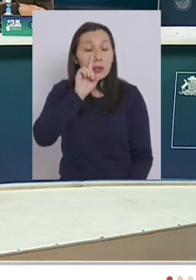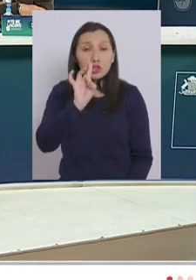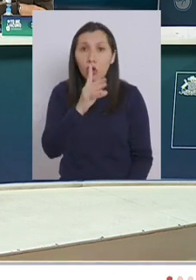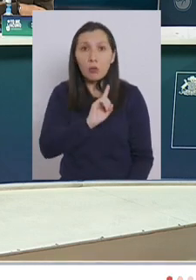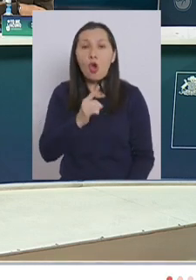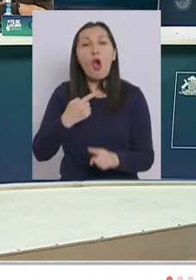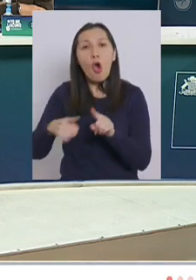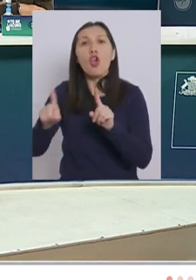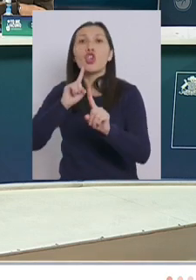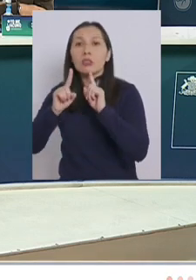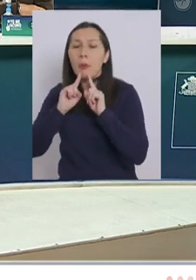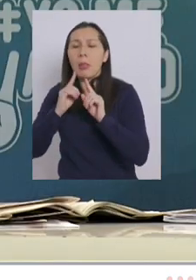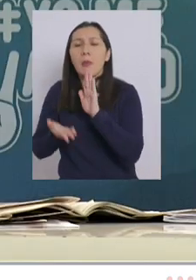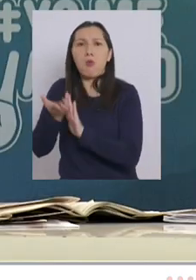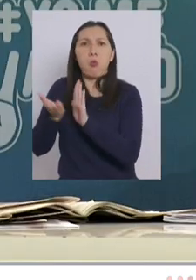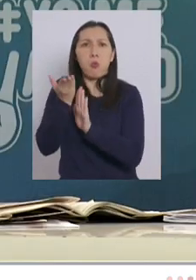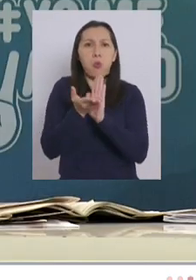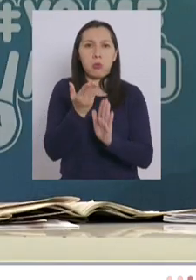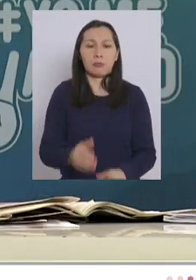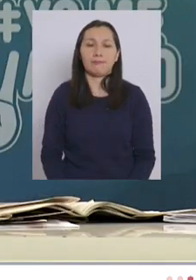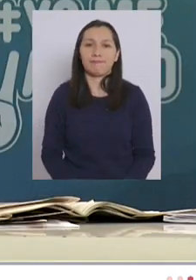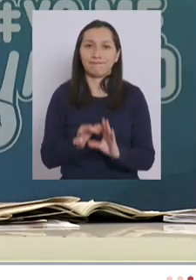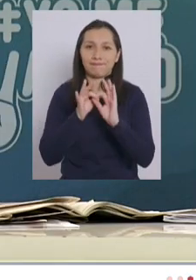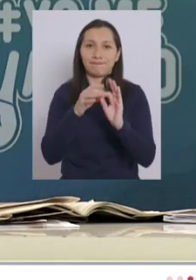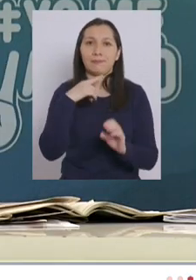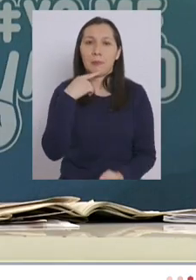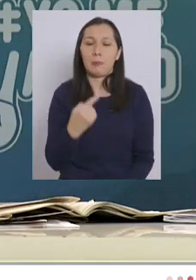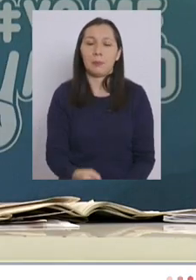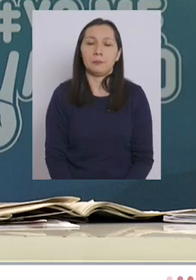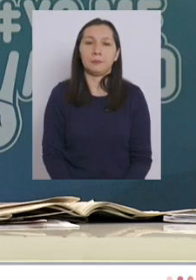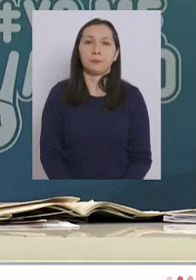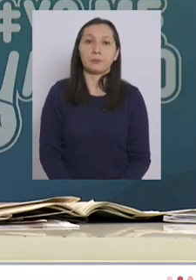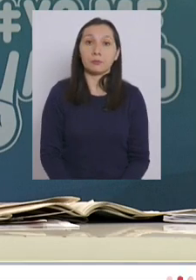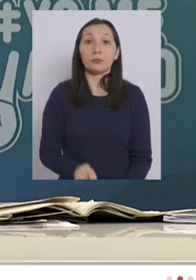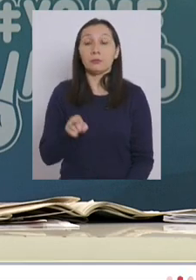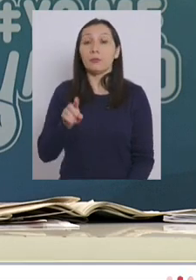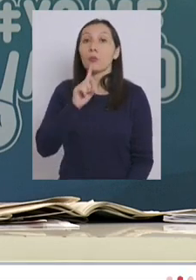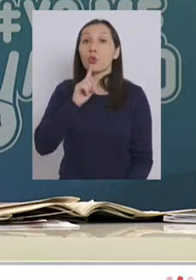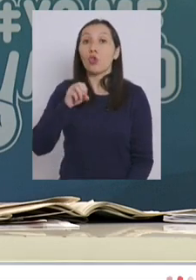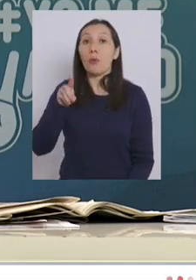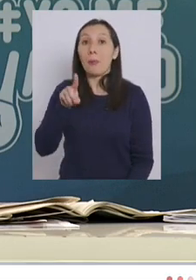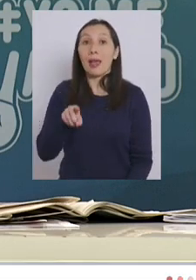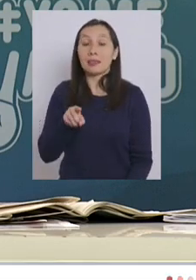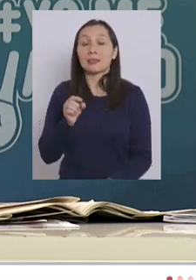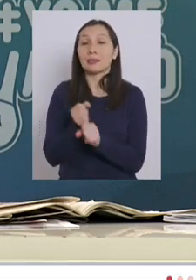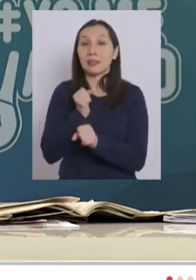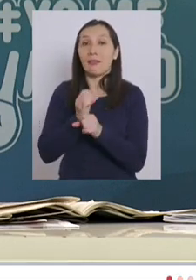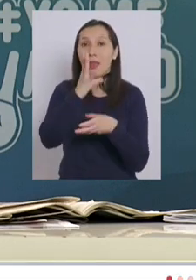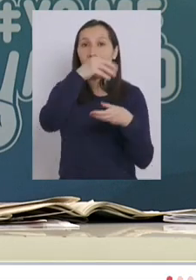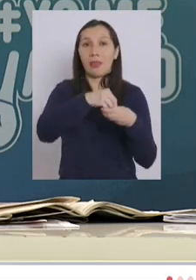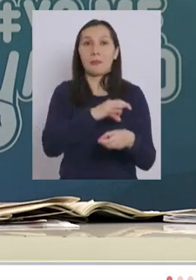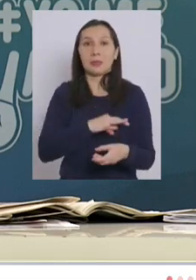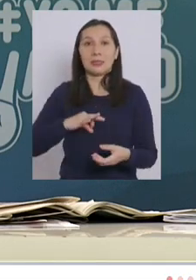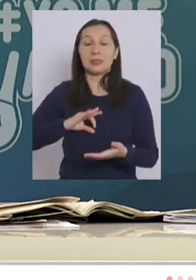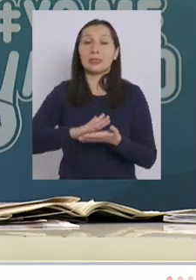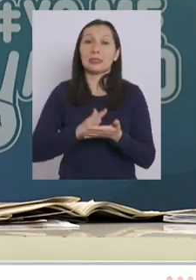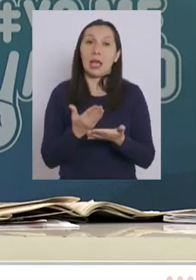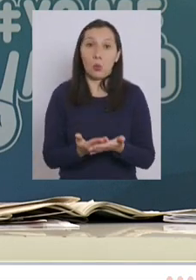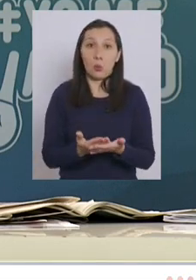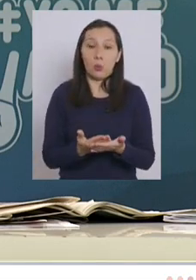genéricos también muchas gracias por su pregunta como Tomás Regueira trabaja ahora en el Ministerio de Salud